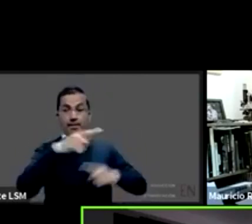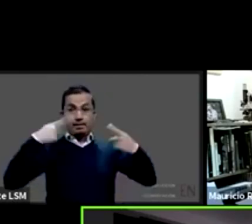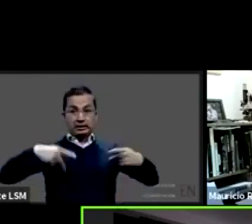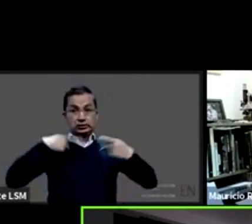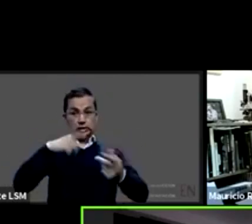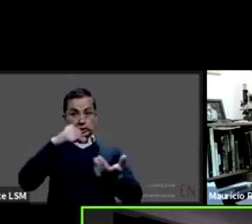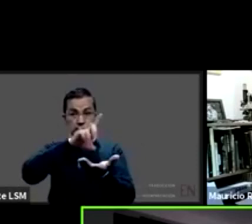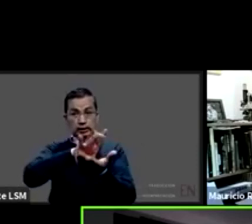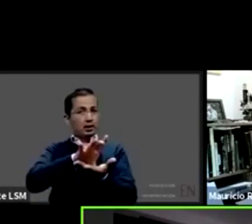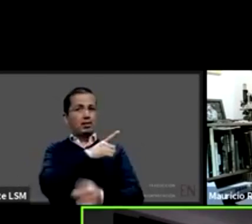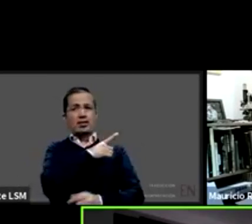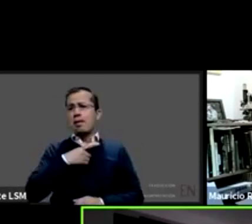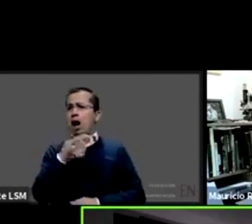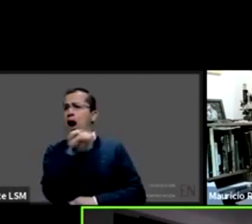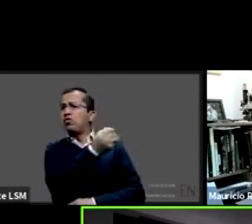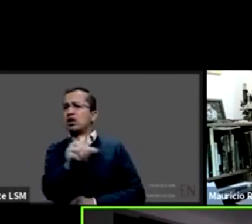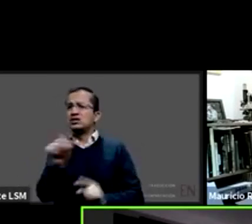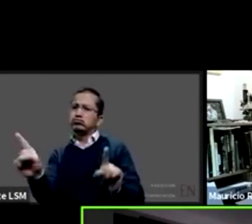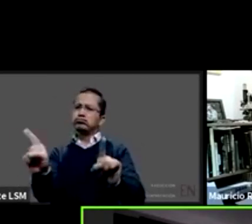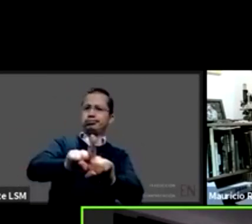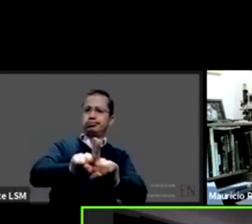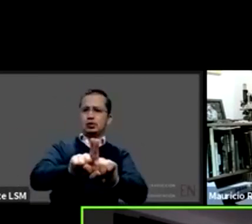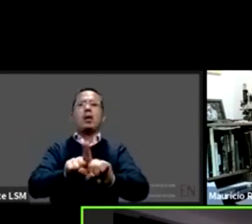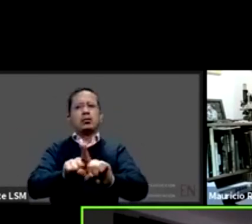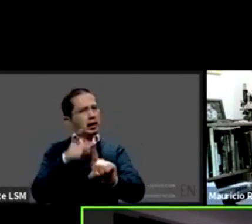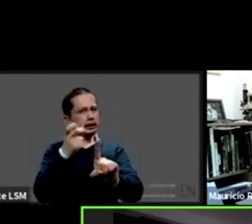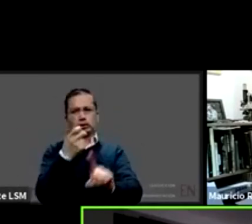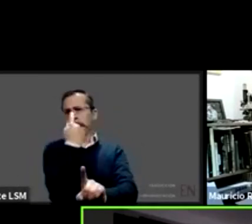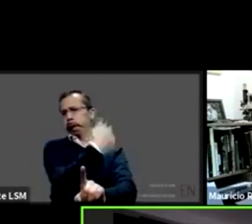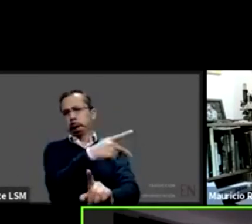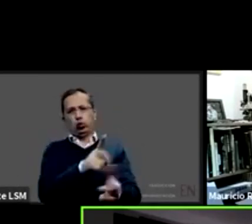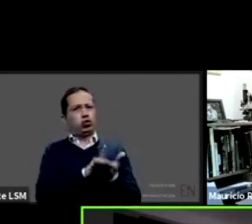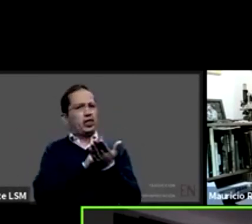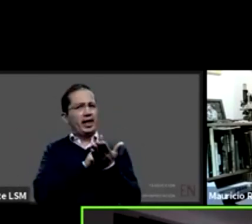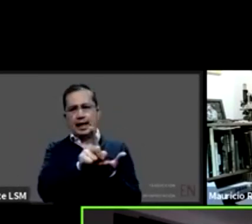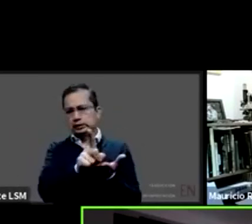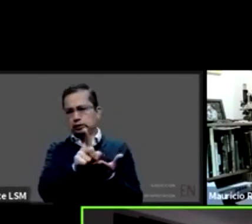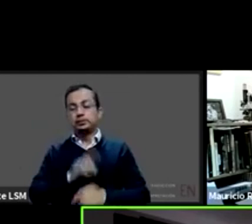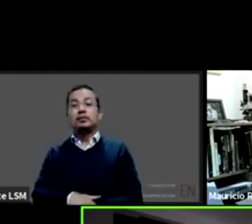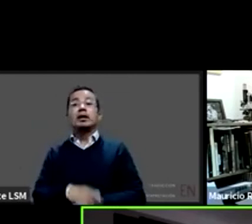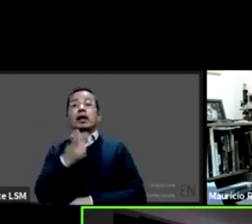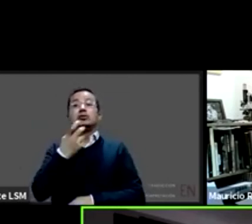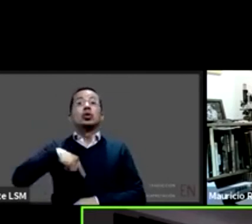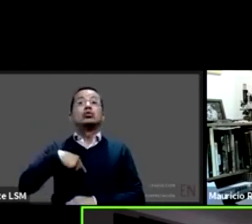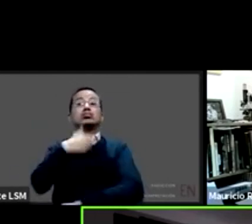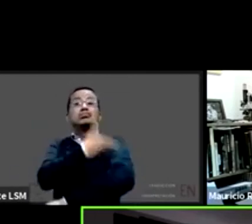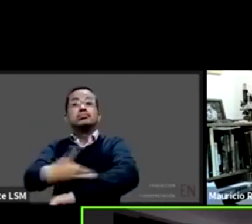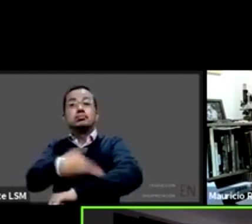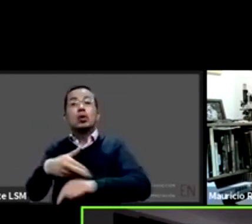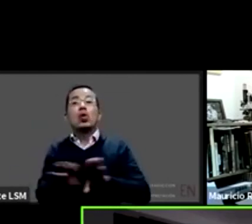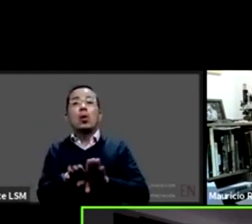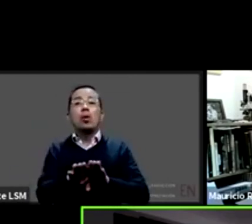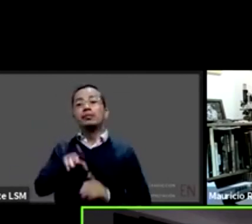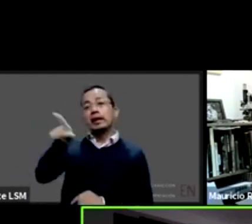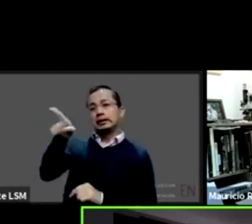y lo que hicimos fue en primera instancia la entrega de un documento por escrito a la subsecretaría de prevención de la